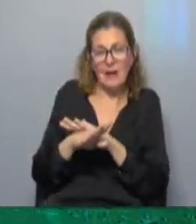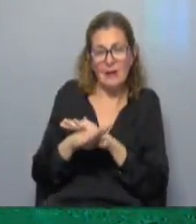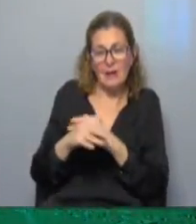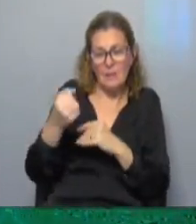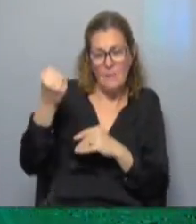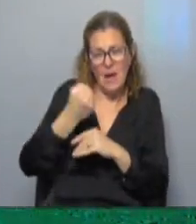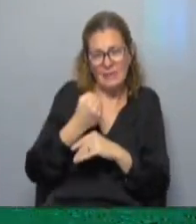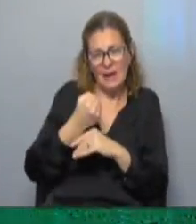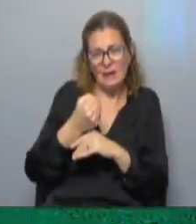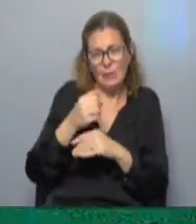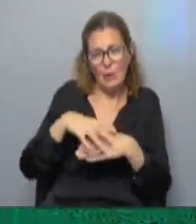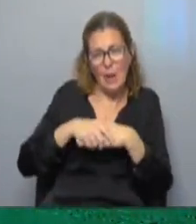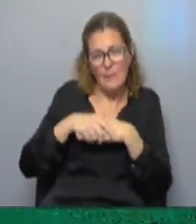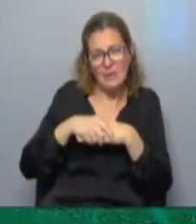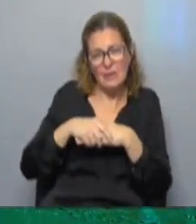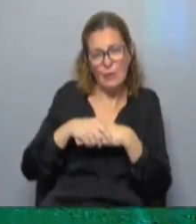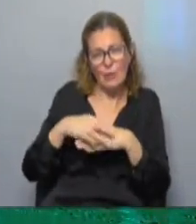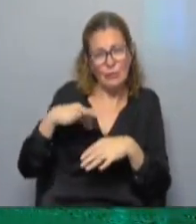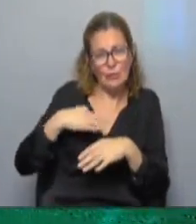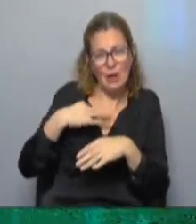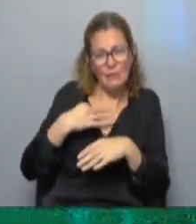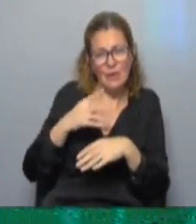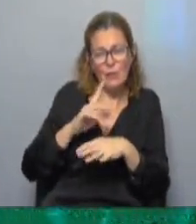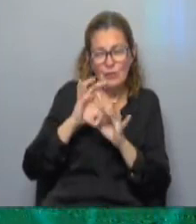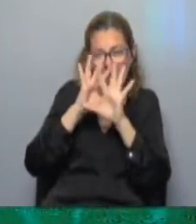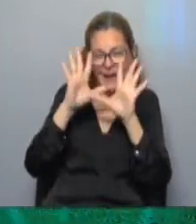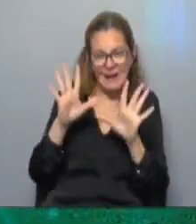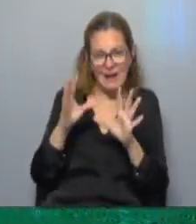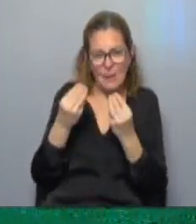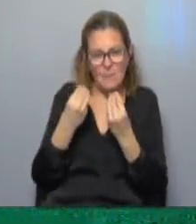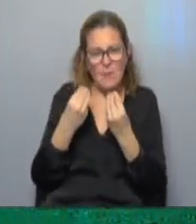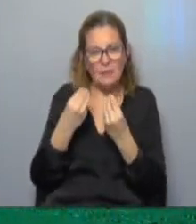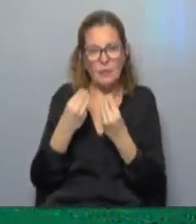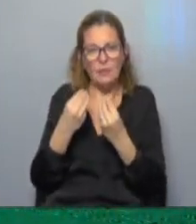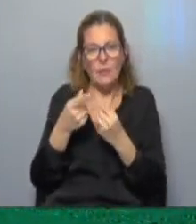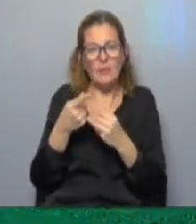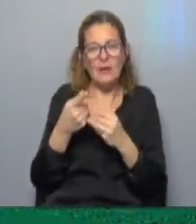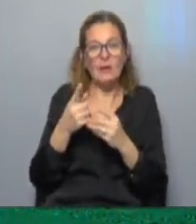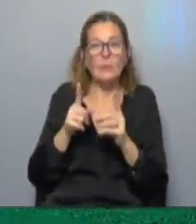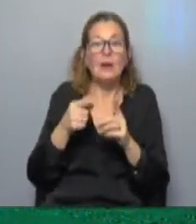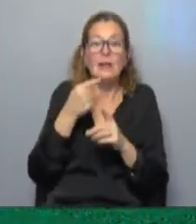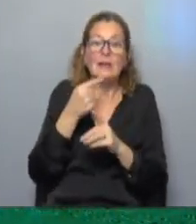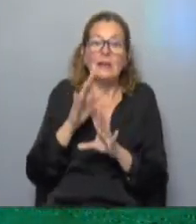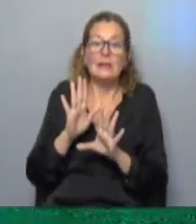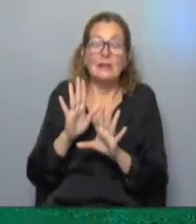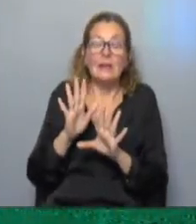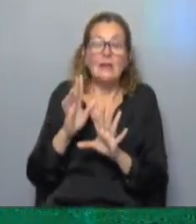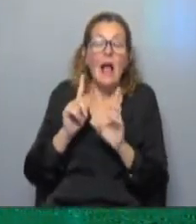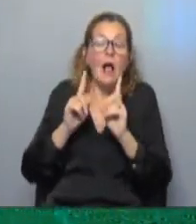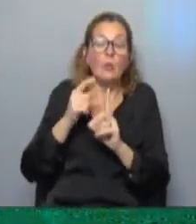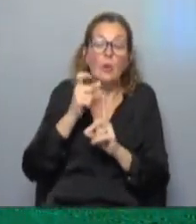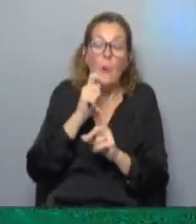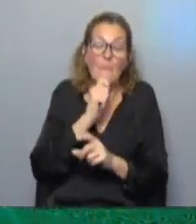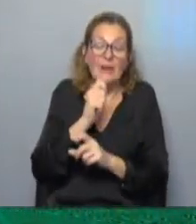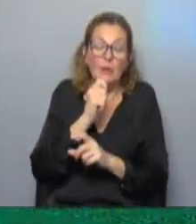ejecutar a quien fue su amigo durante toda la vida no están claras todavía las razones aunque por allí se aventuran algunos